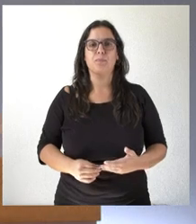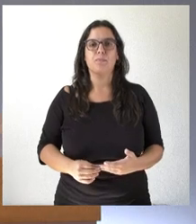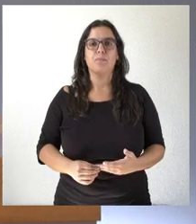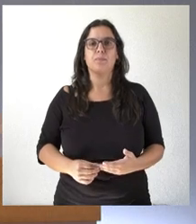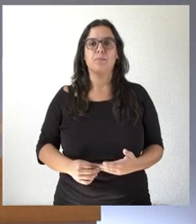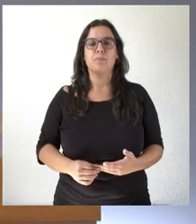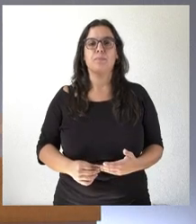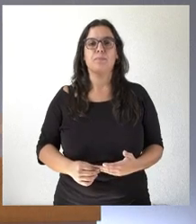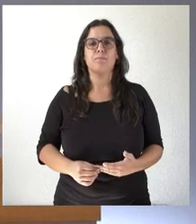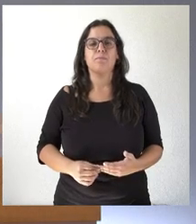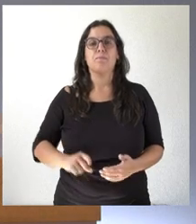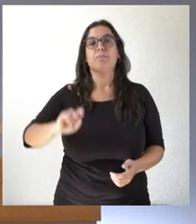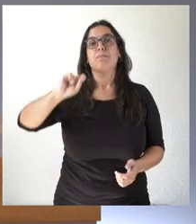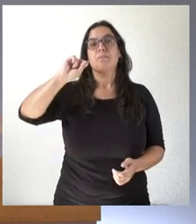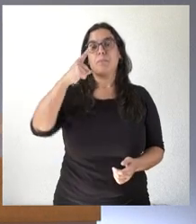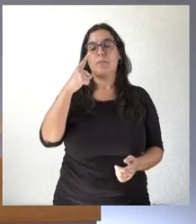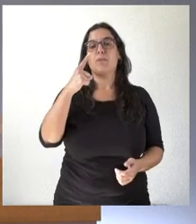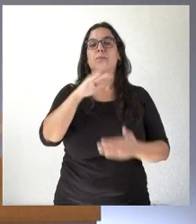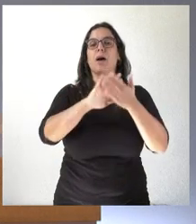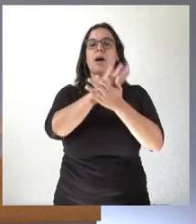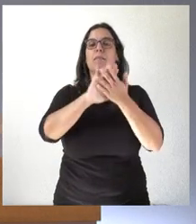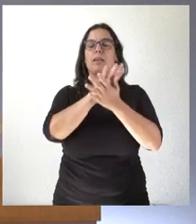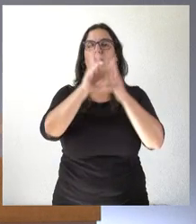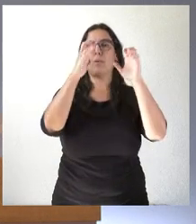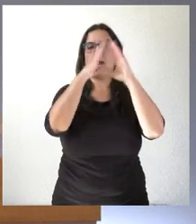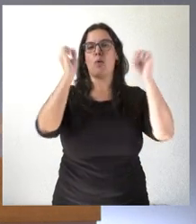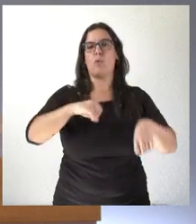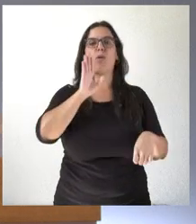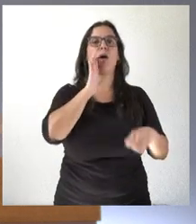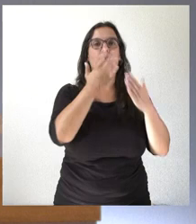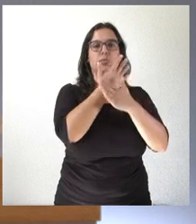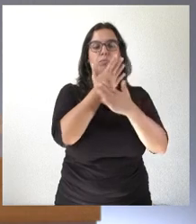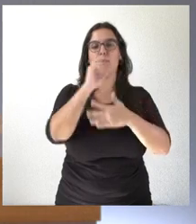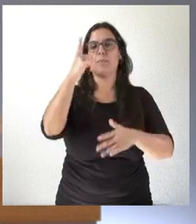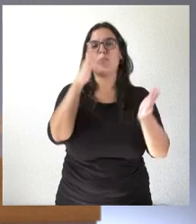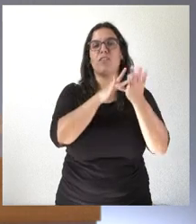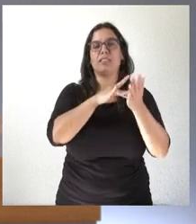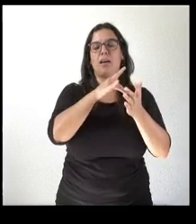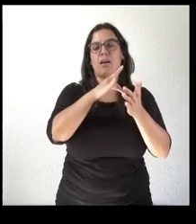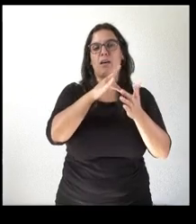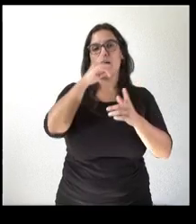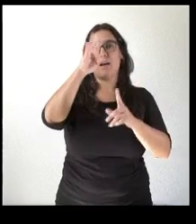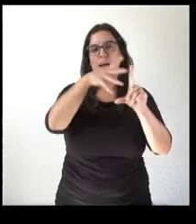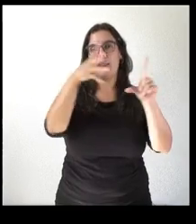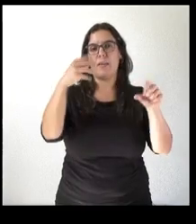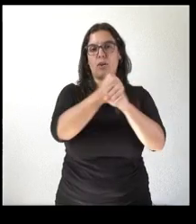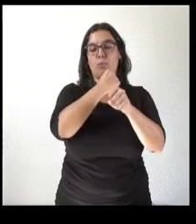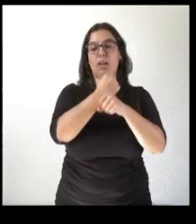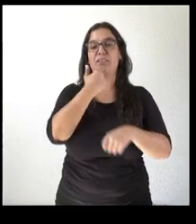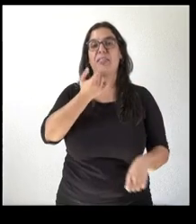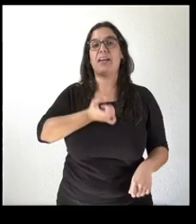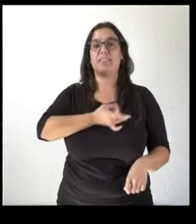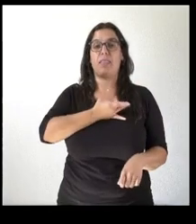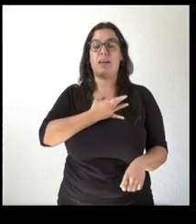sí bueno empezando por los acuerdos que se han aprobado hoy en primer lugar quería referirme al calendario laboral los sindicatos han criticado que este